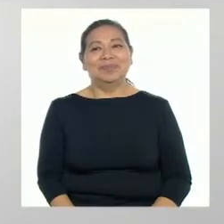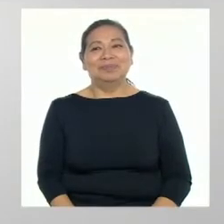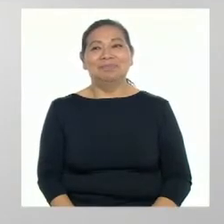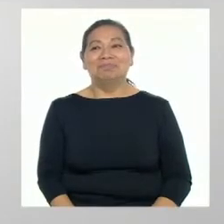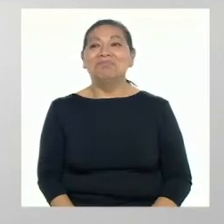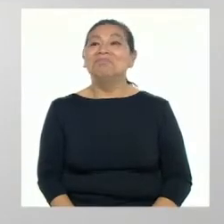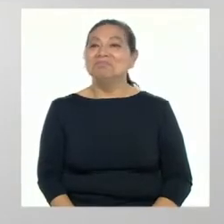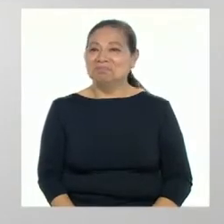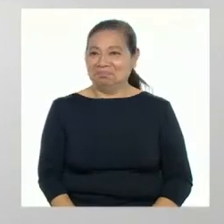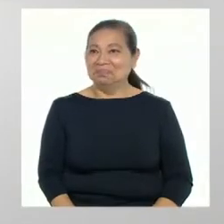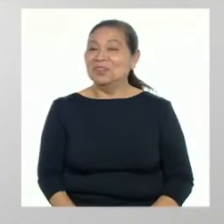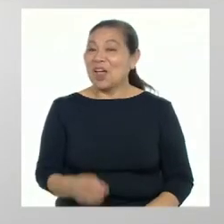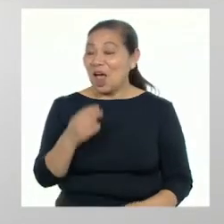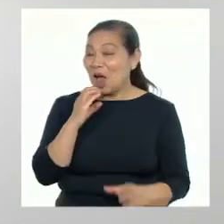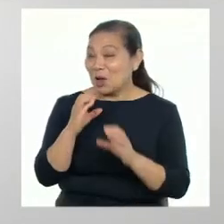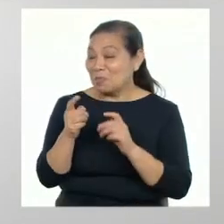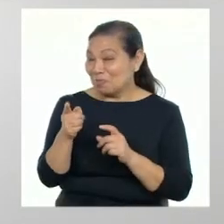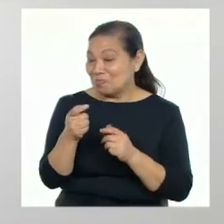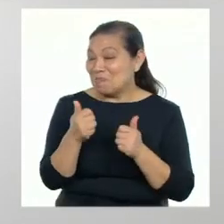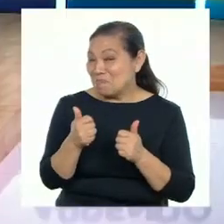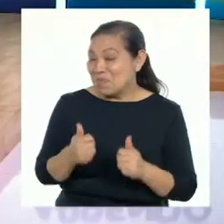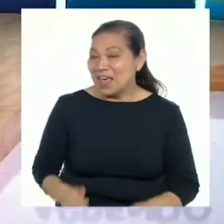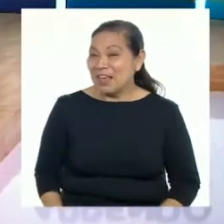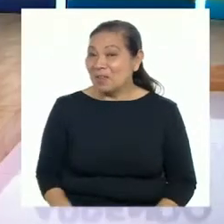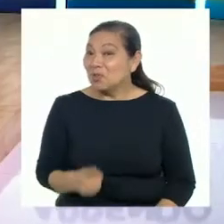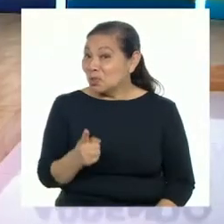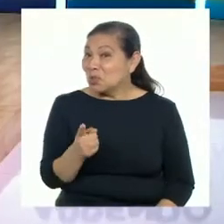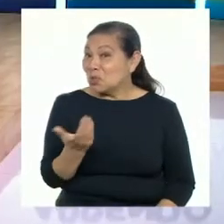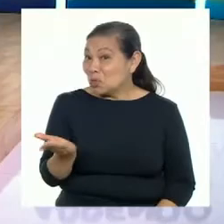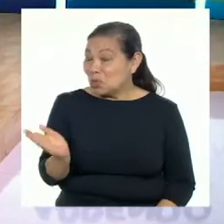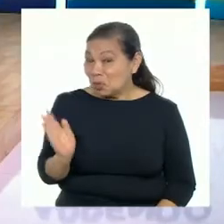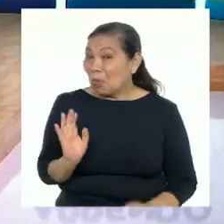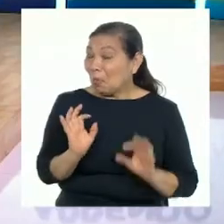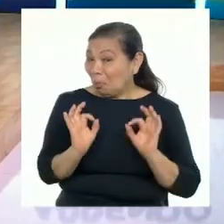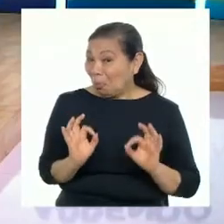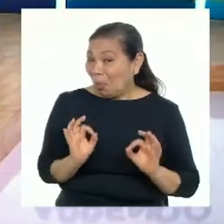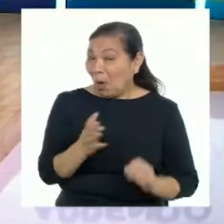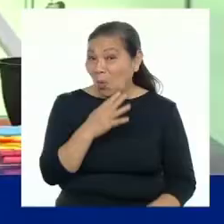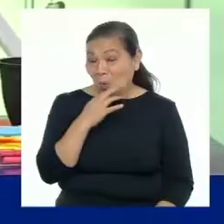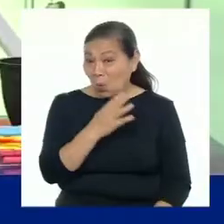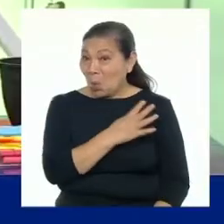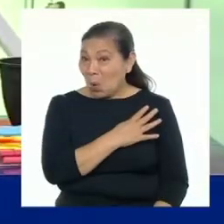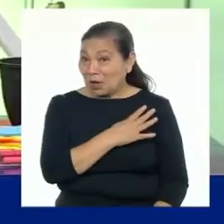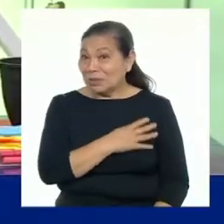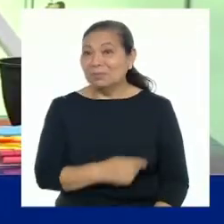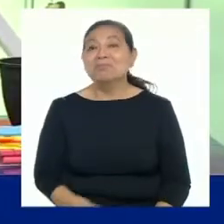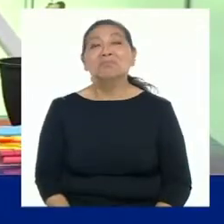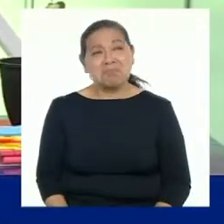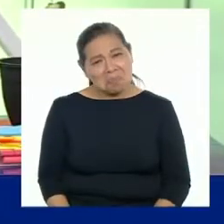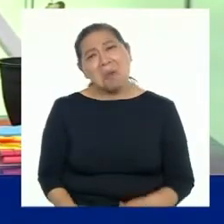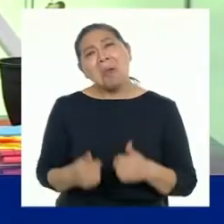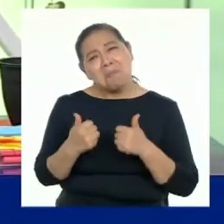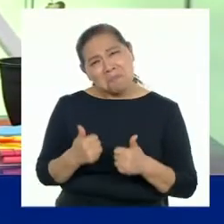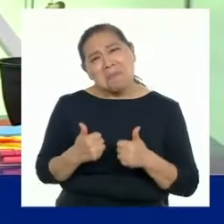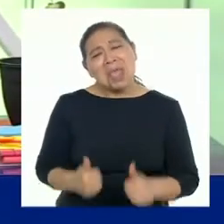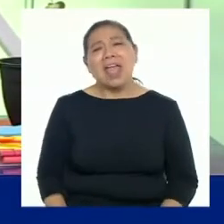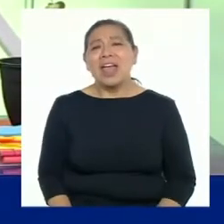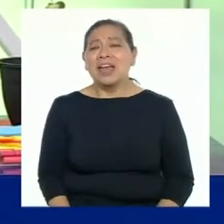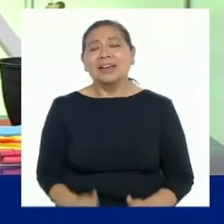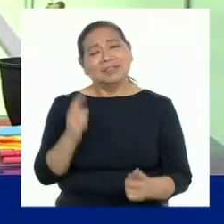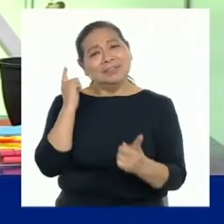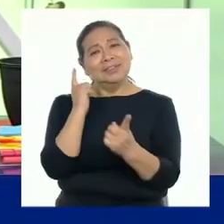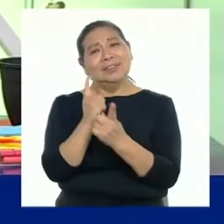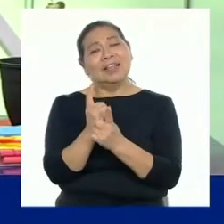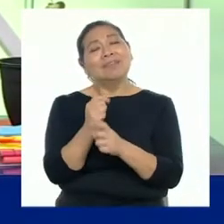Hola, Yeremis. Qué gusto comunicarme contigo. ¿Cómo han estado tú y las chicas y chicos de cuarto? Bastante bien. Estamos con el